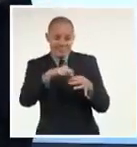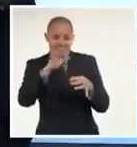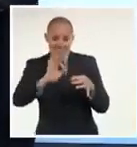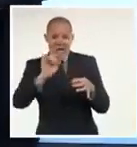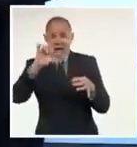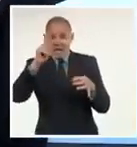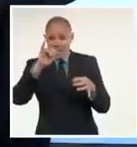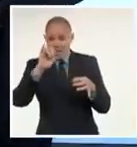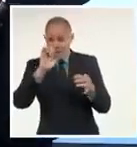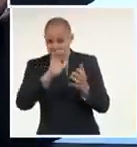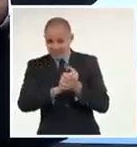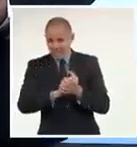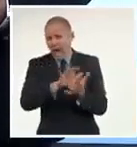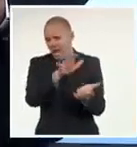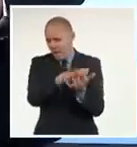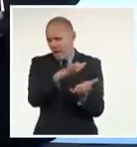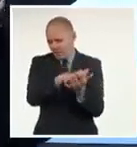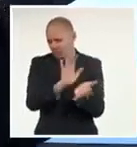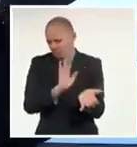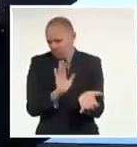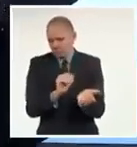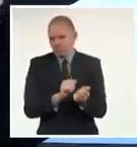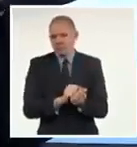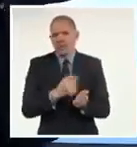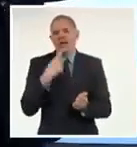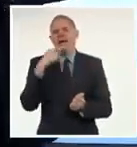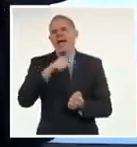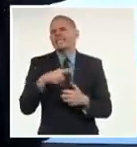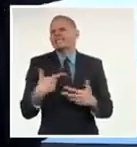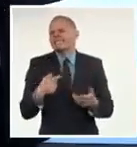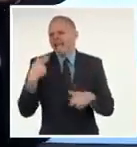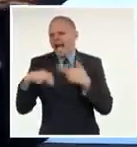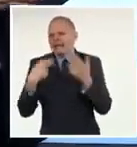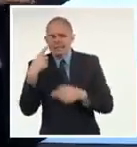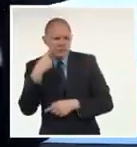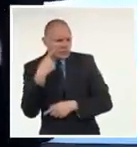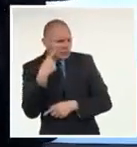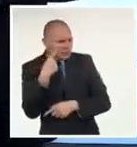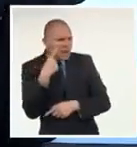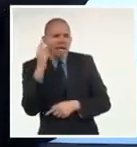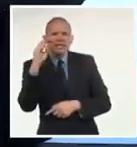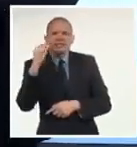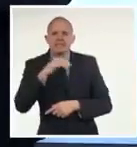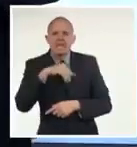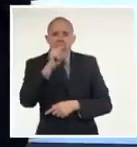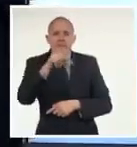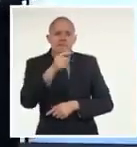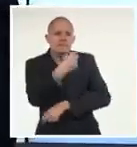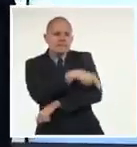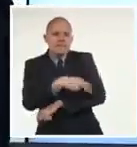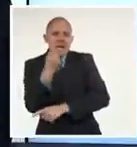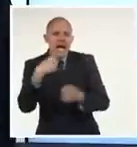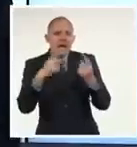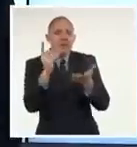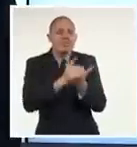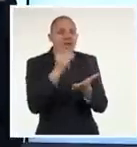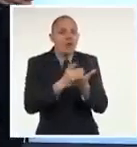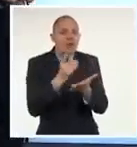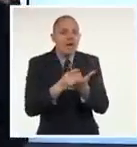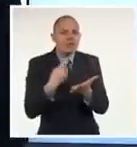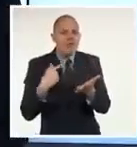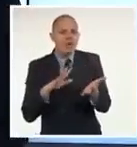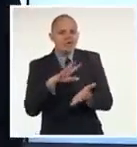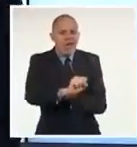Y se dedican a comprar a bajo costo la deuda de determinado país. Utilizan para ello cualquier vía, incluso